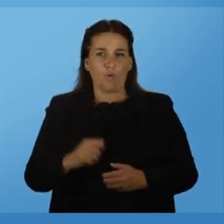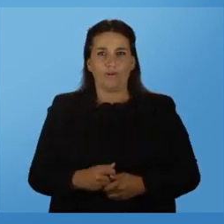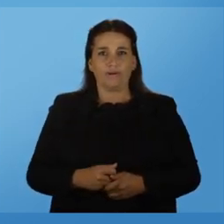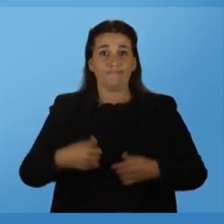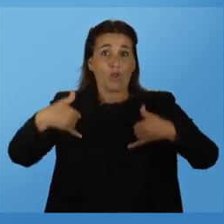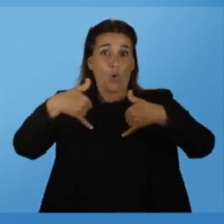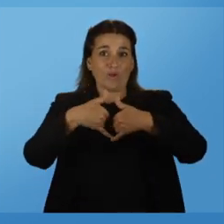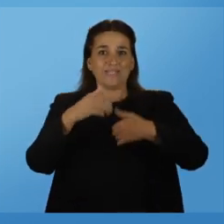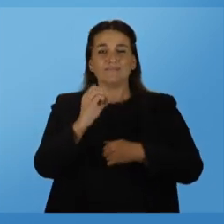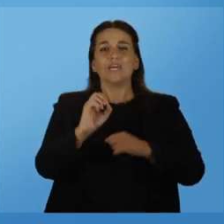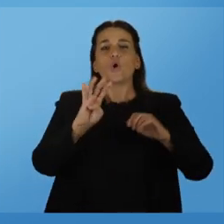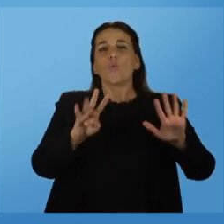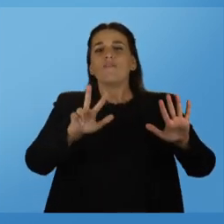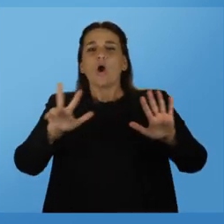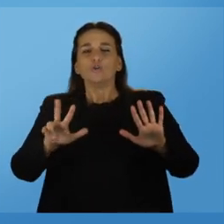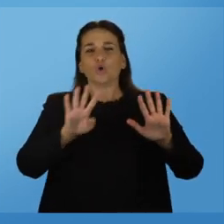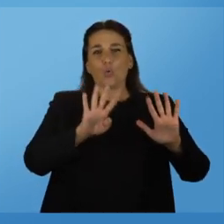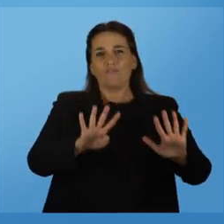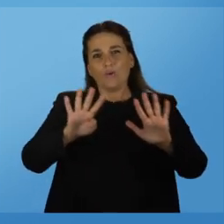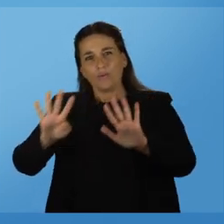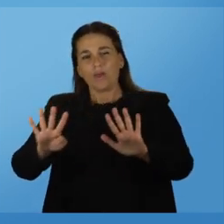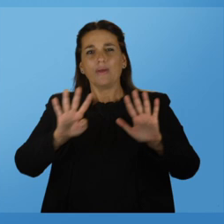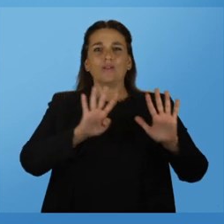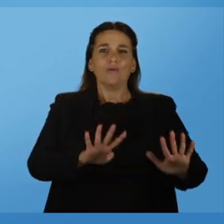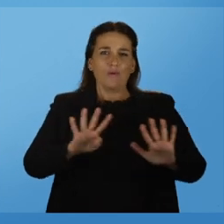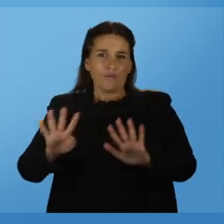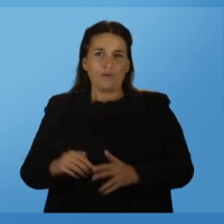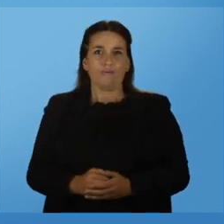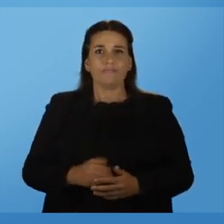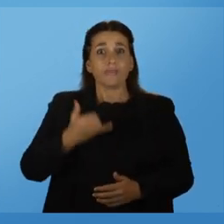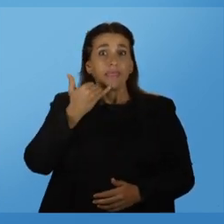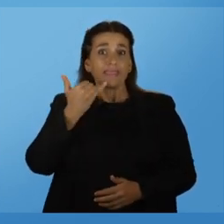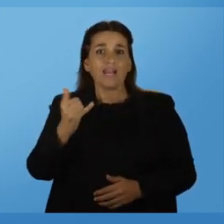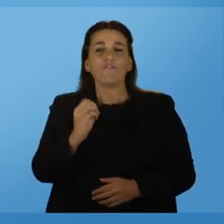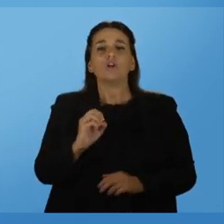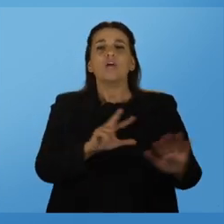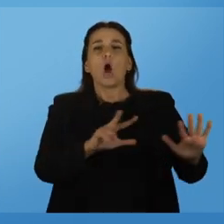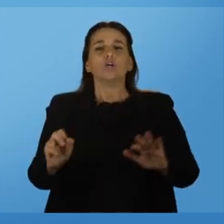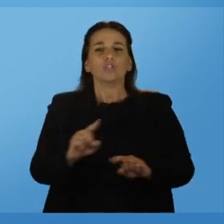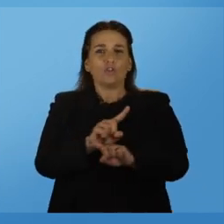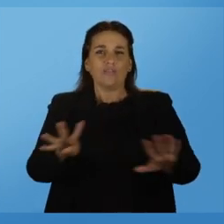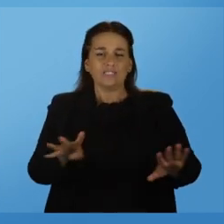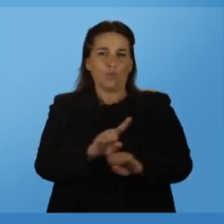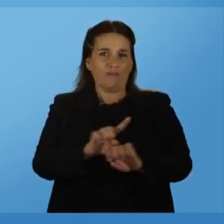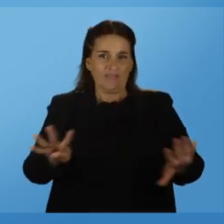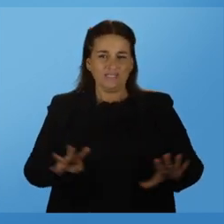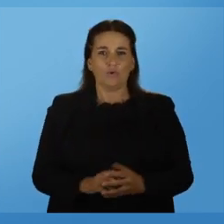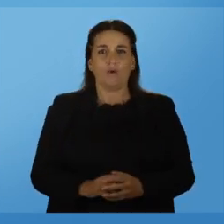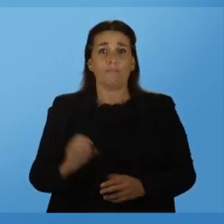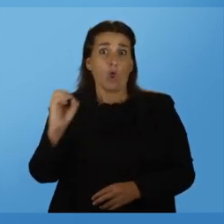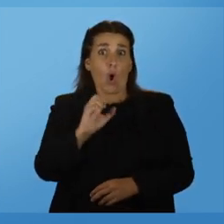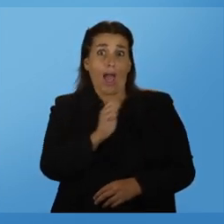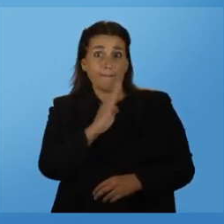por WhatsApp en el 098-999-999, por teléfono 0800-1919,